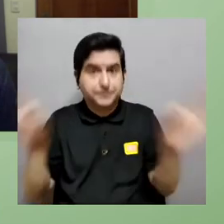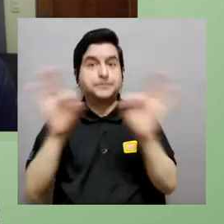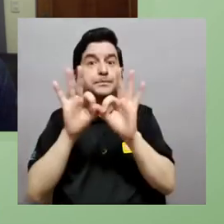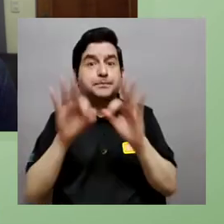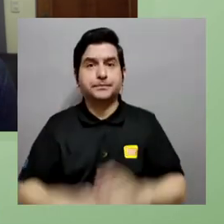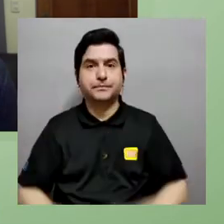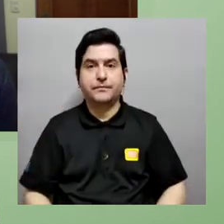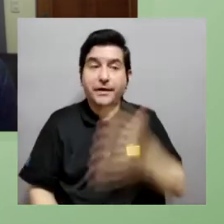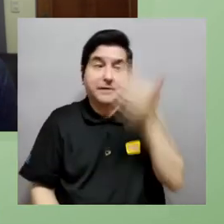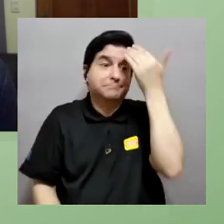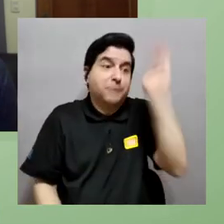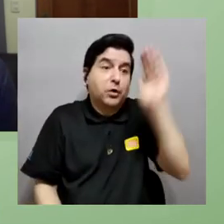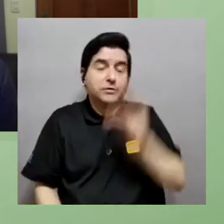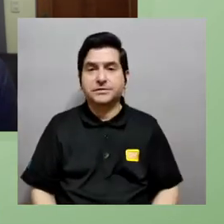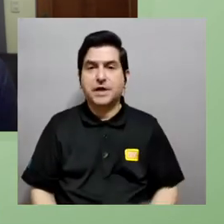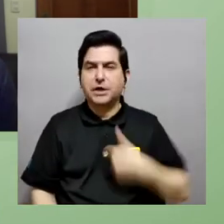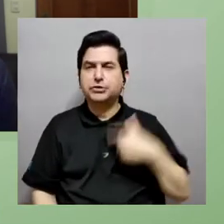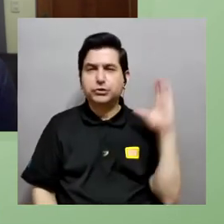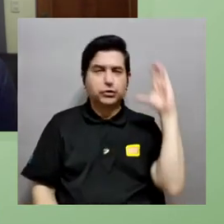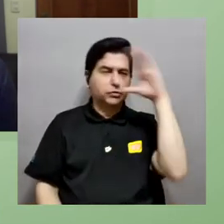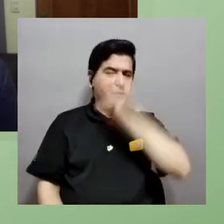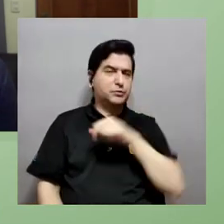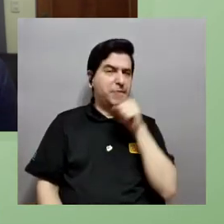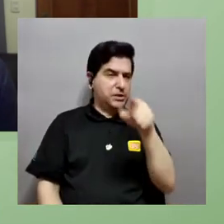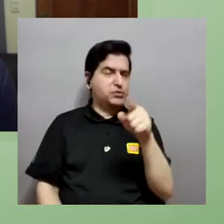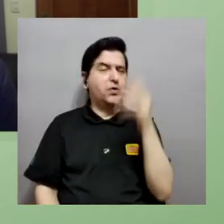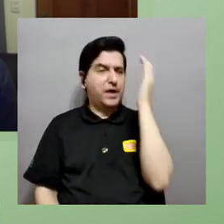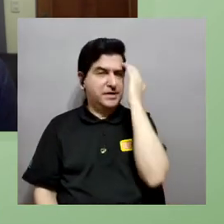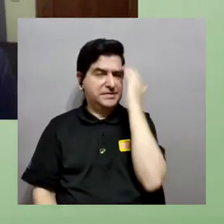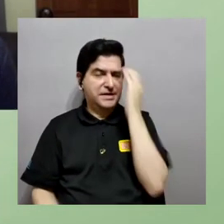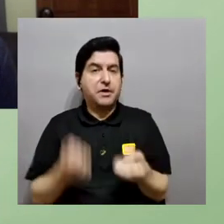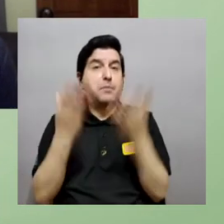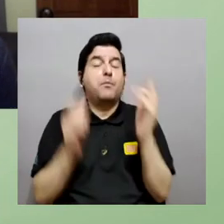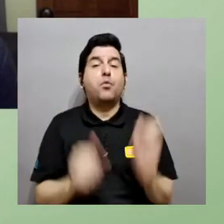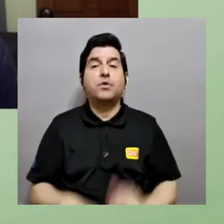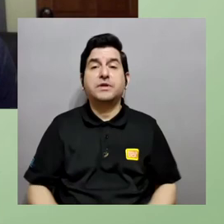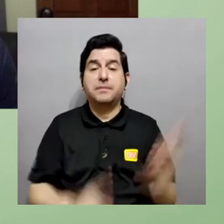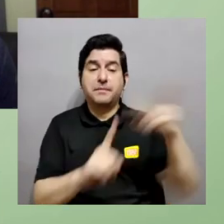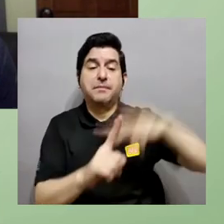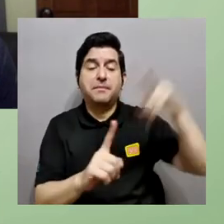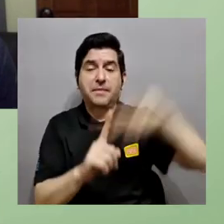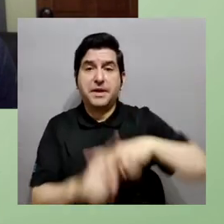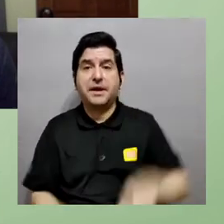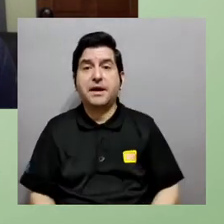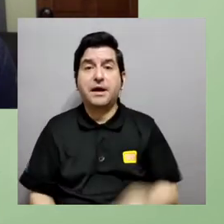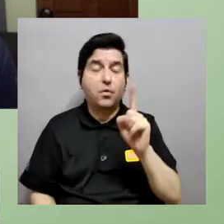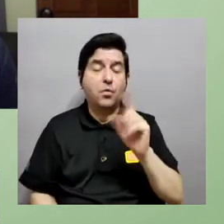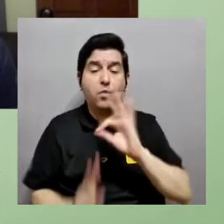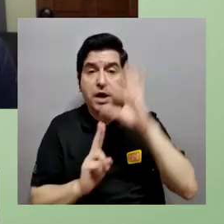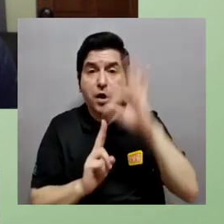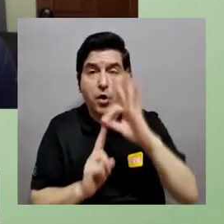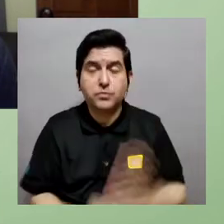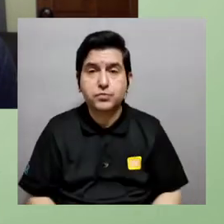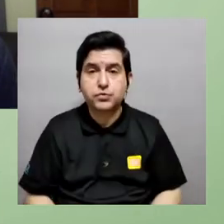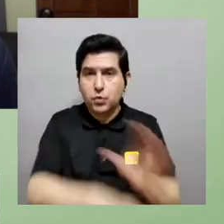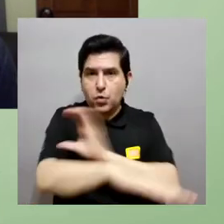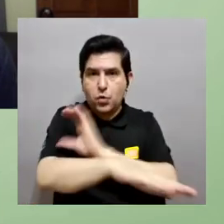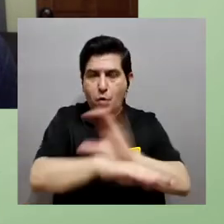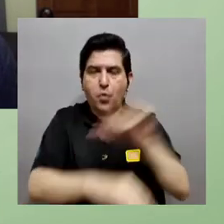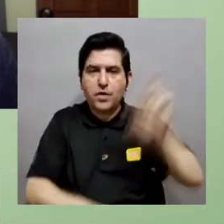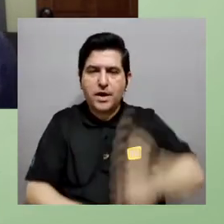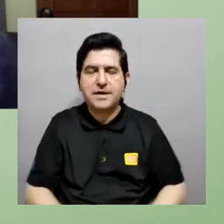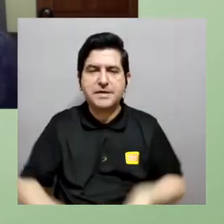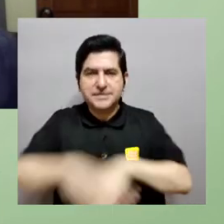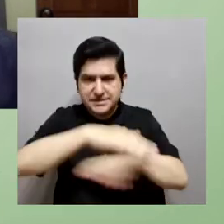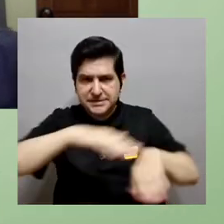medio seco eso también nos importa bastante y no sé de ahí yo sospecho que Ricardo debe saber un montón de aplicaciones que puede